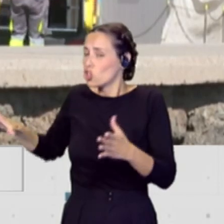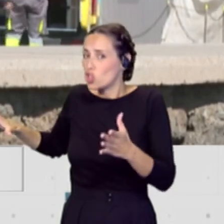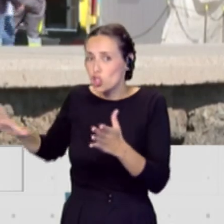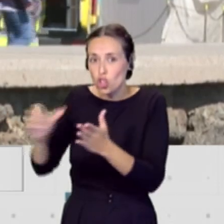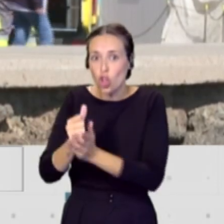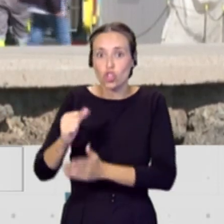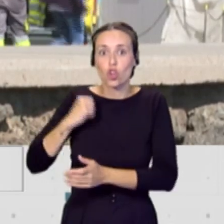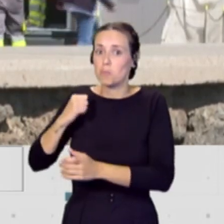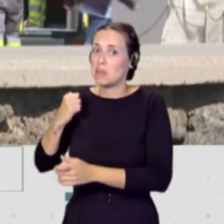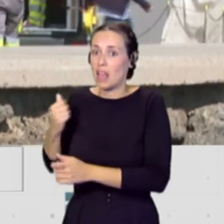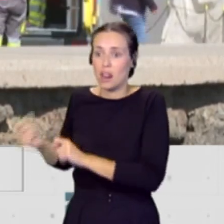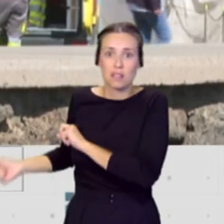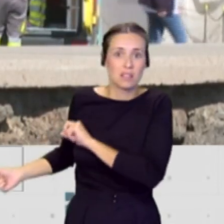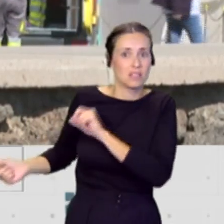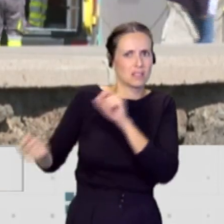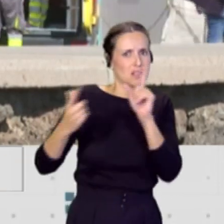porque estaban bastante, bastante